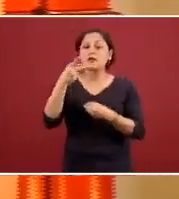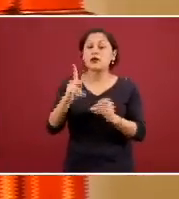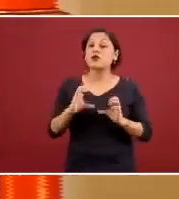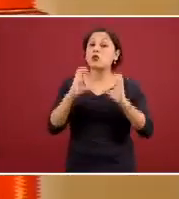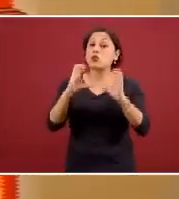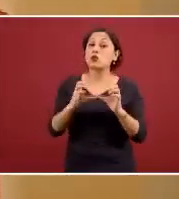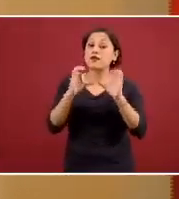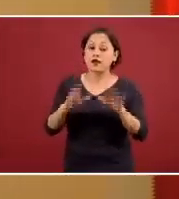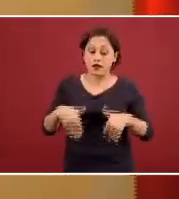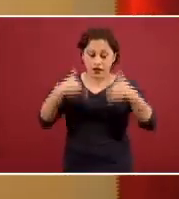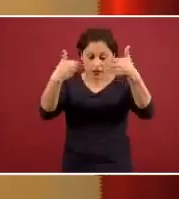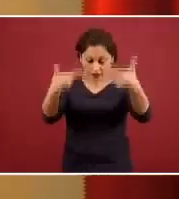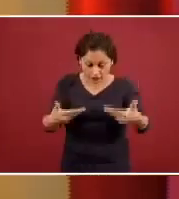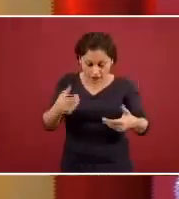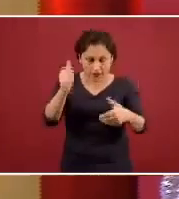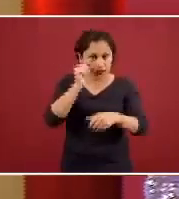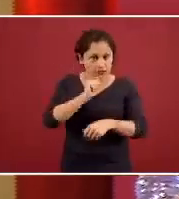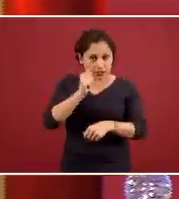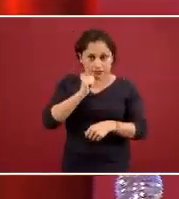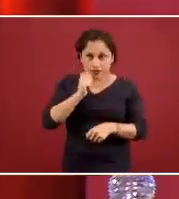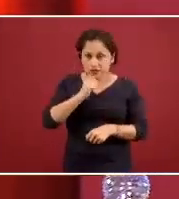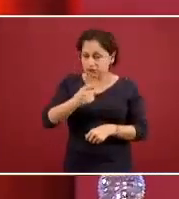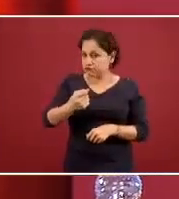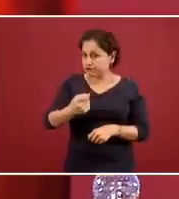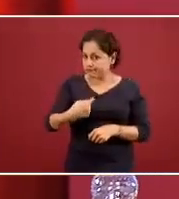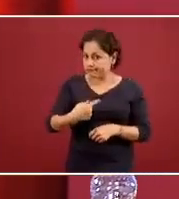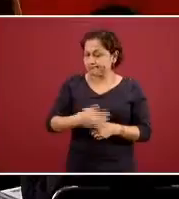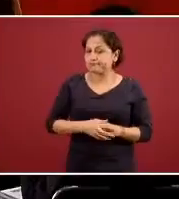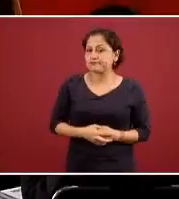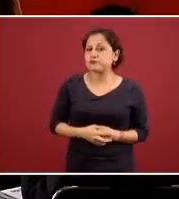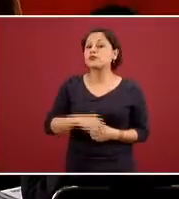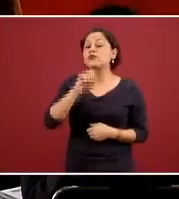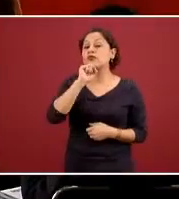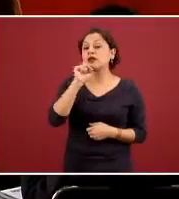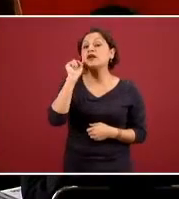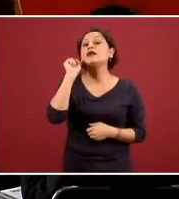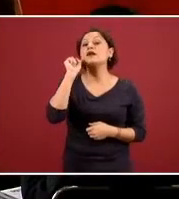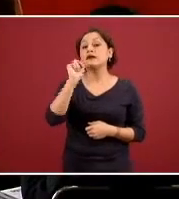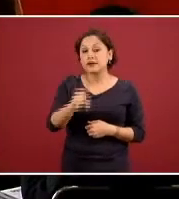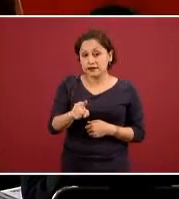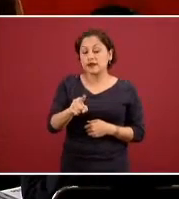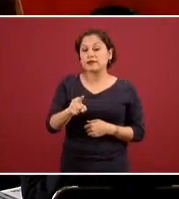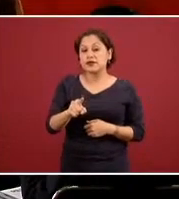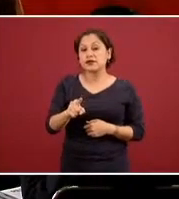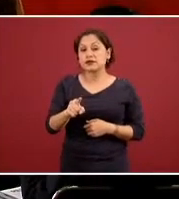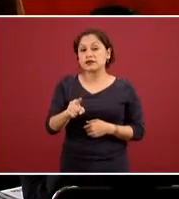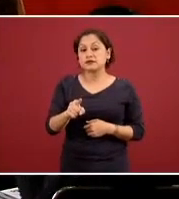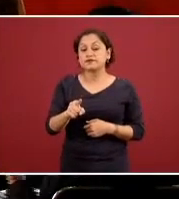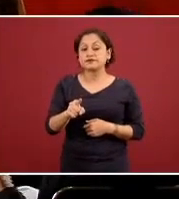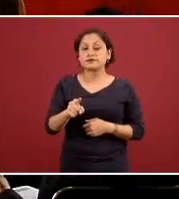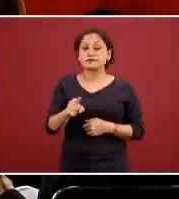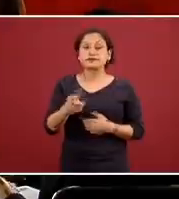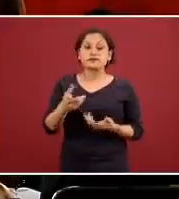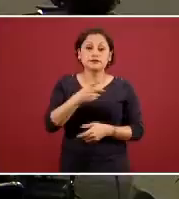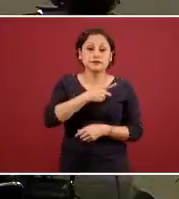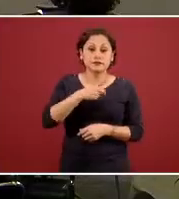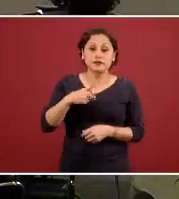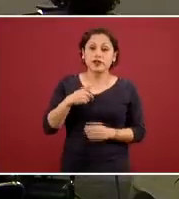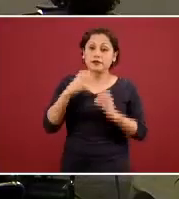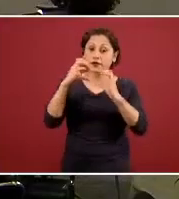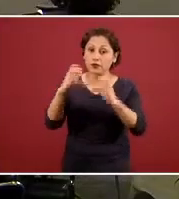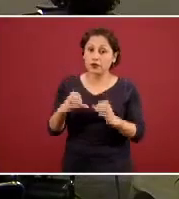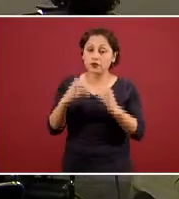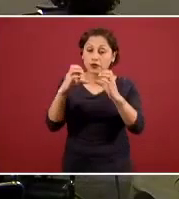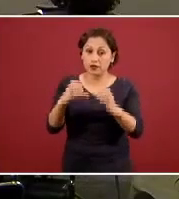finalmente el análisis y las medidas deben de ser tomadas cuando menos a mediano plazo y esa ha sido una gran